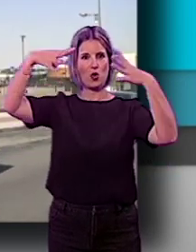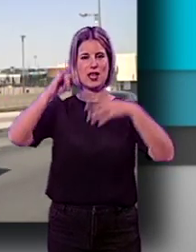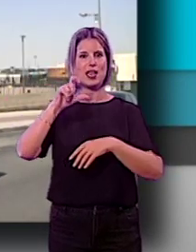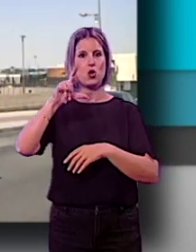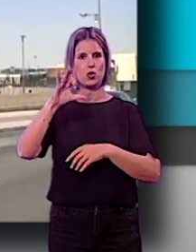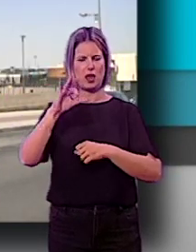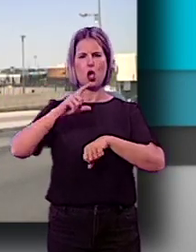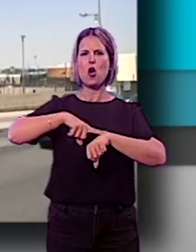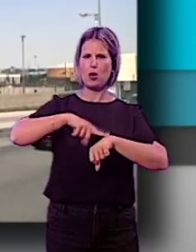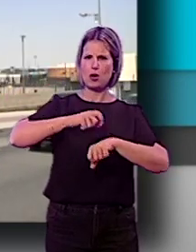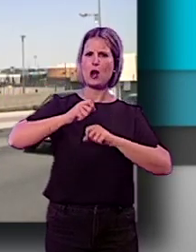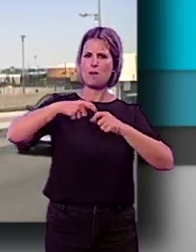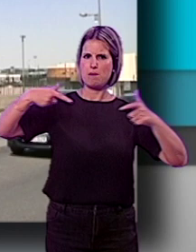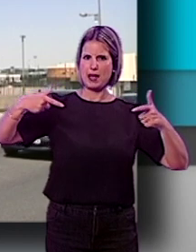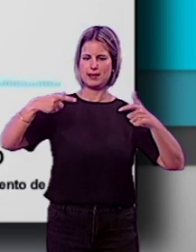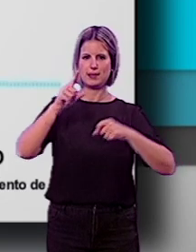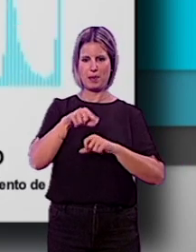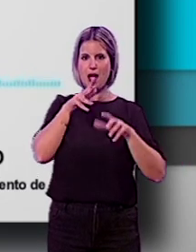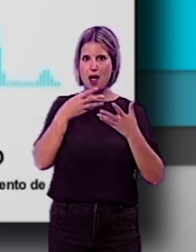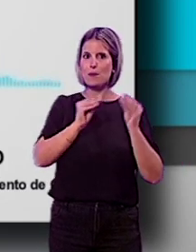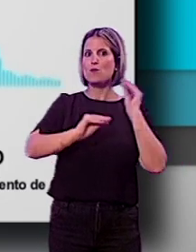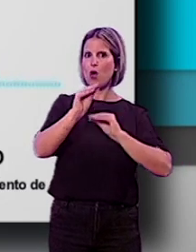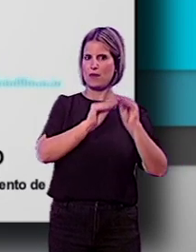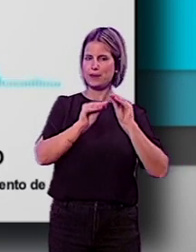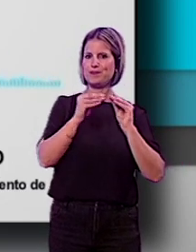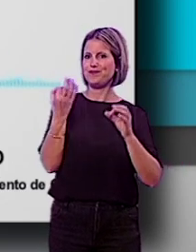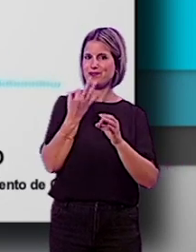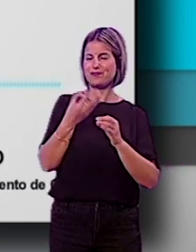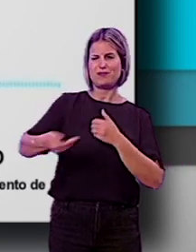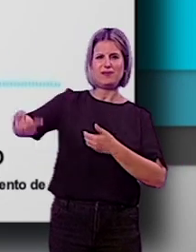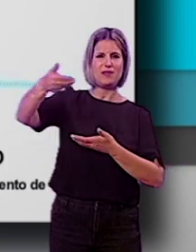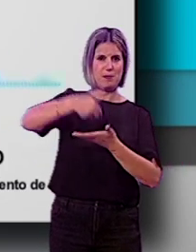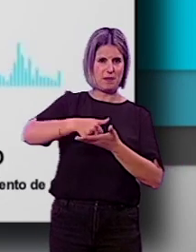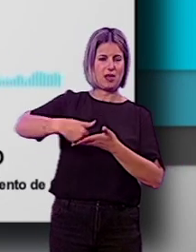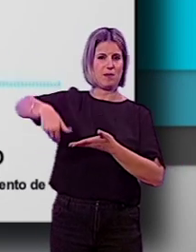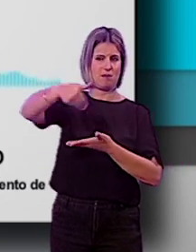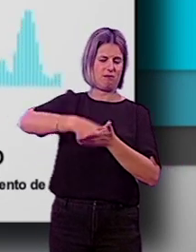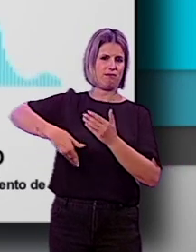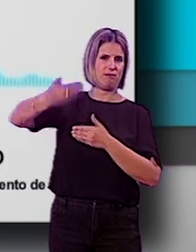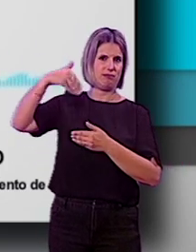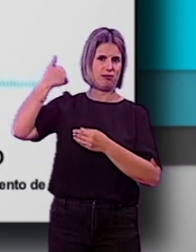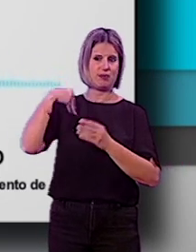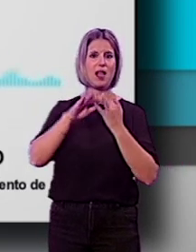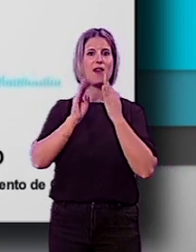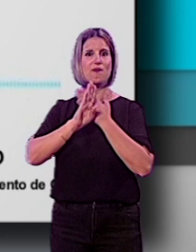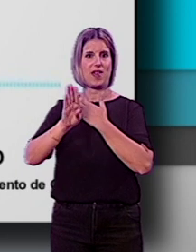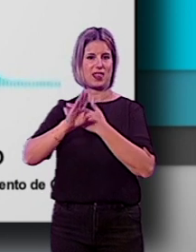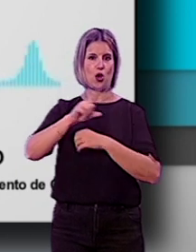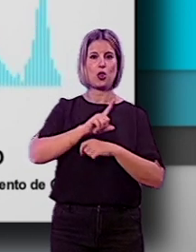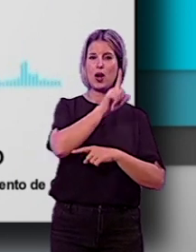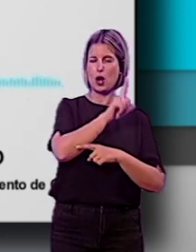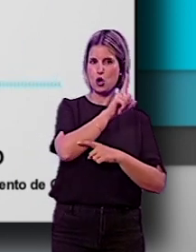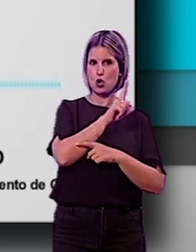frecuencias y horarios actuales. Esta modificación da respuesta a una demanda que recibimos históricamente de los vecinos de la zona norte